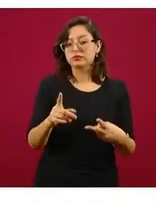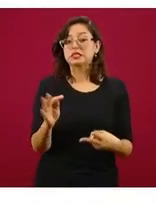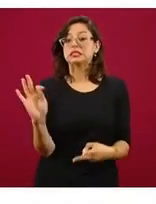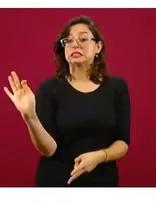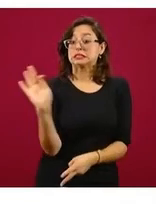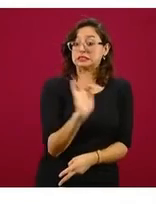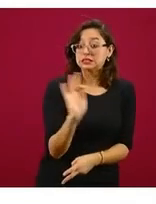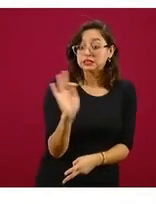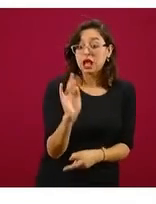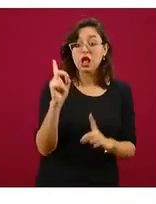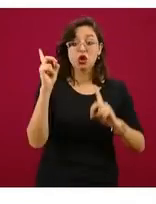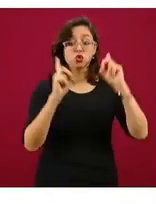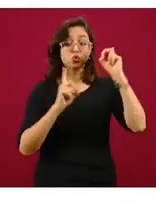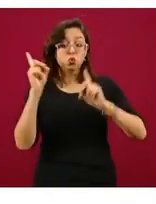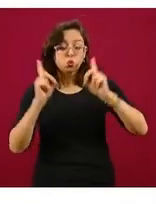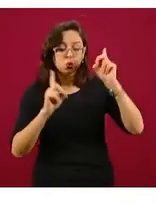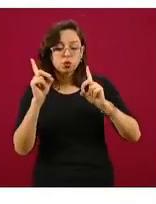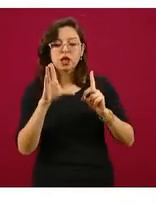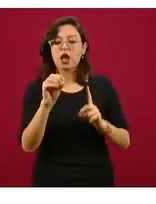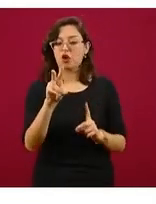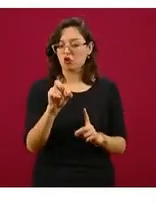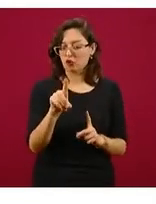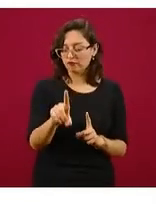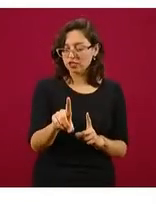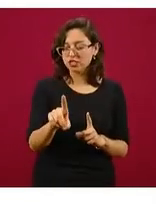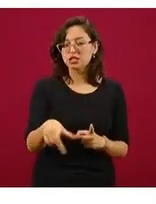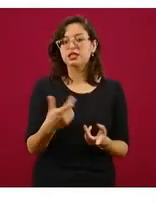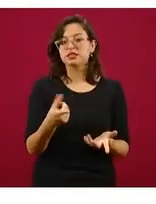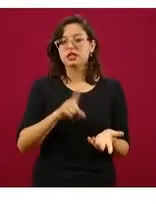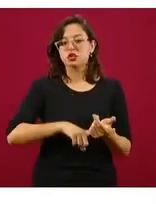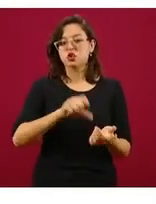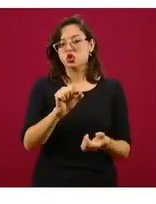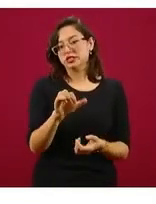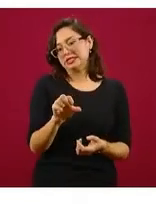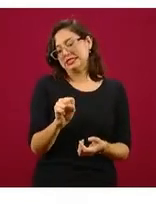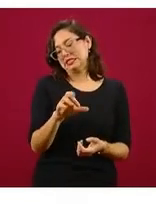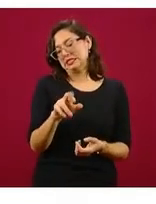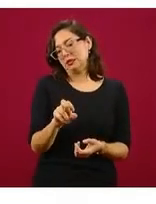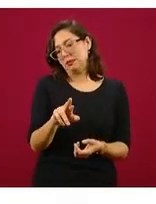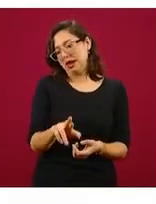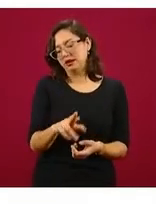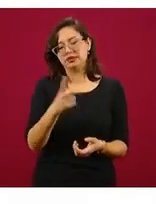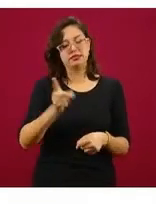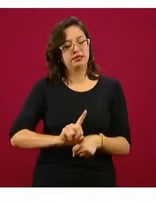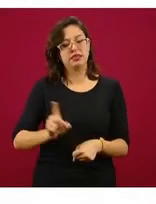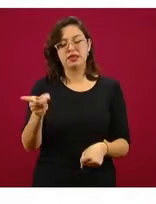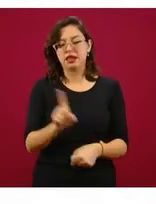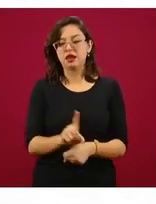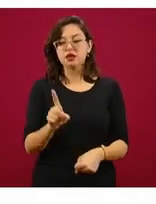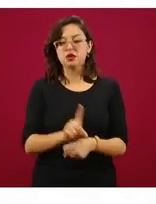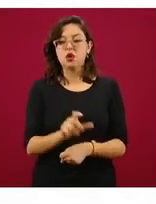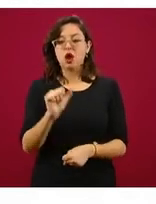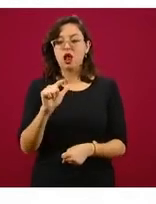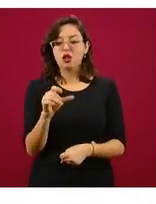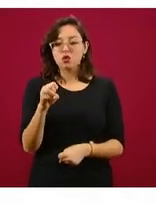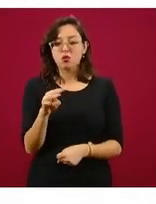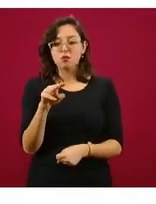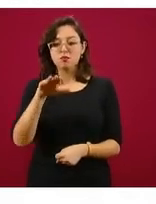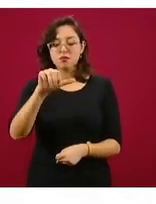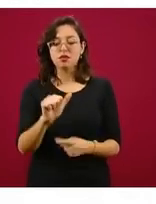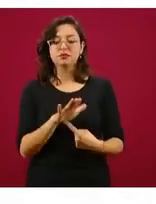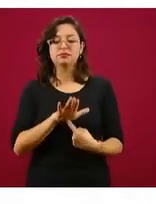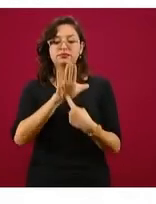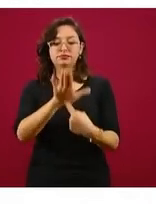sospechosos registrados en la plataforma CISBER que todos los días presenta el doctor Alomía. También